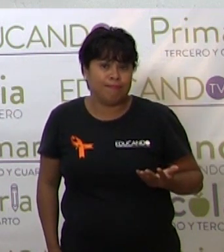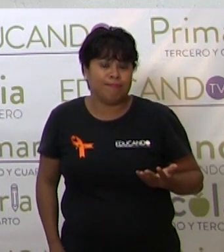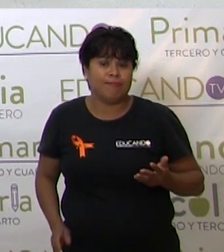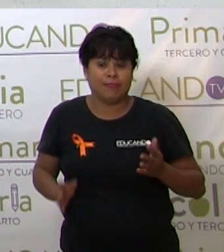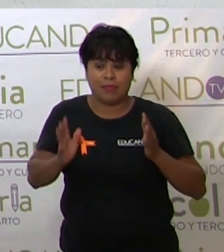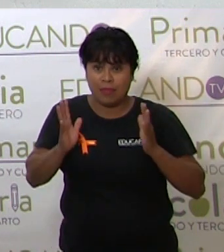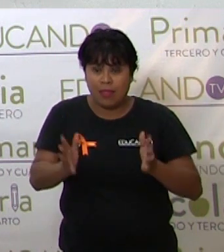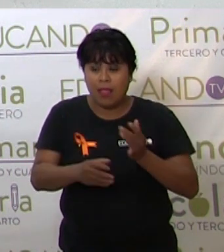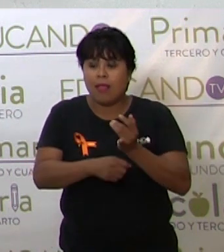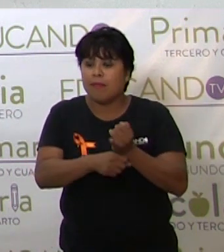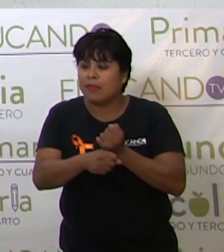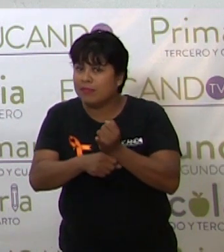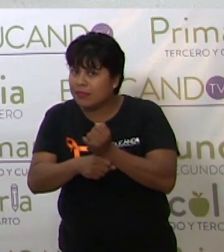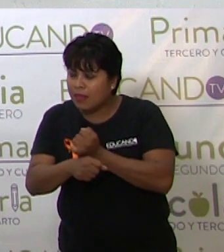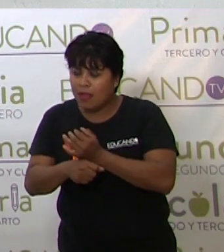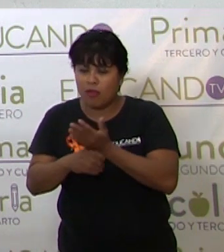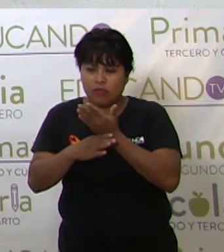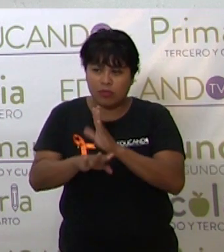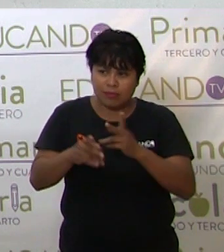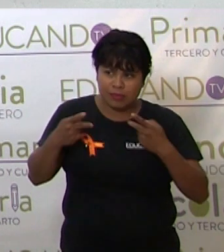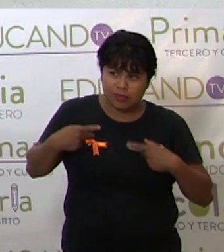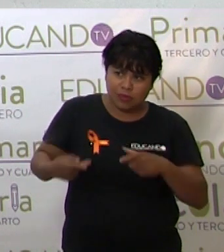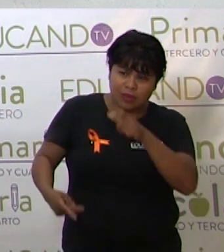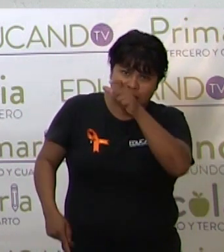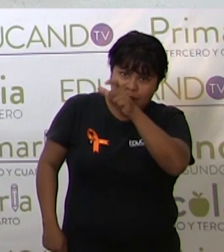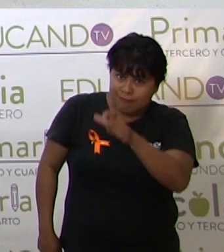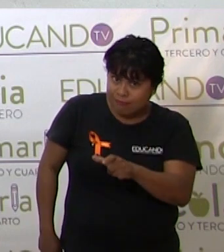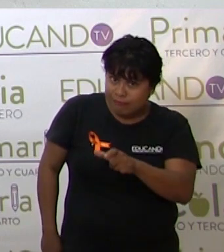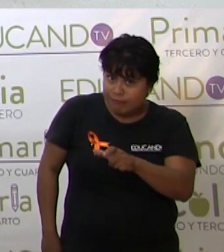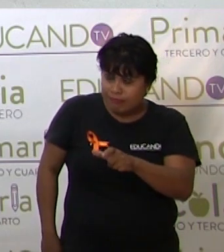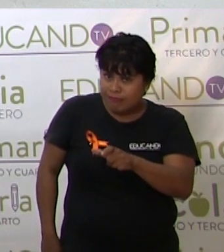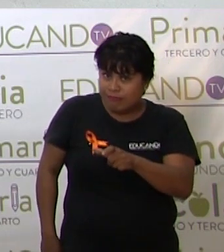¿Ya investigaron acerca de su personaje?